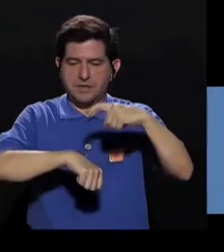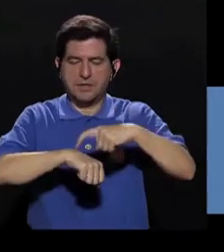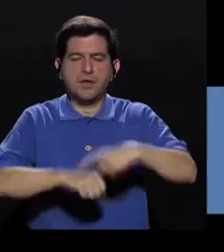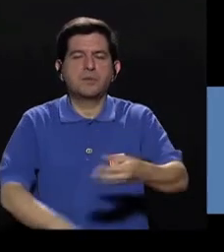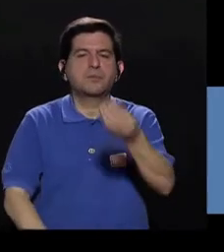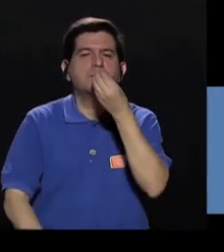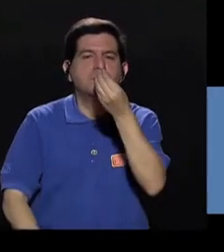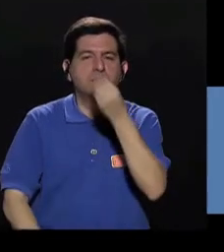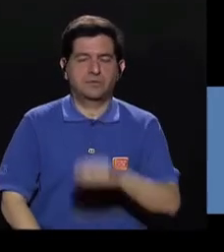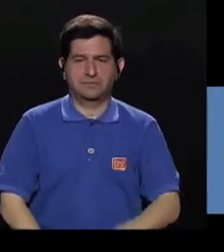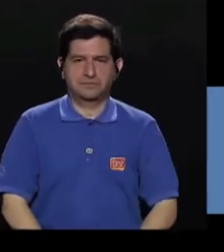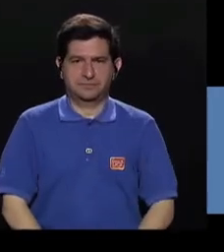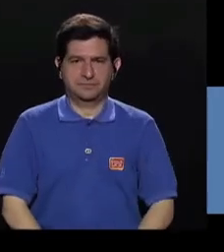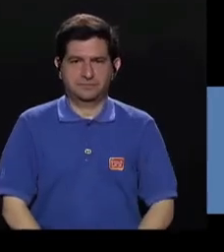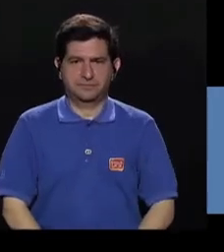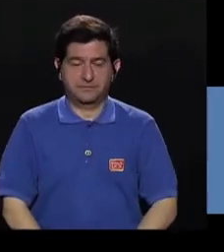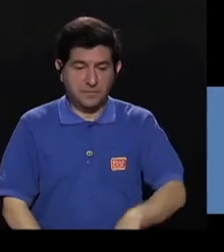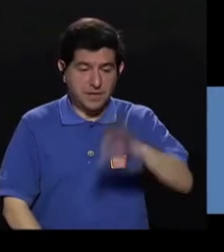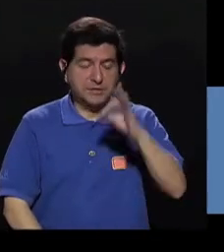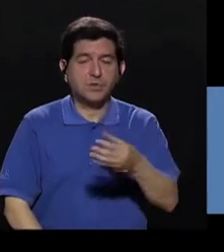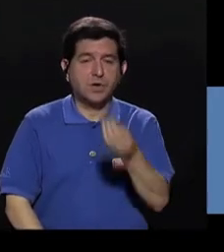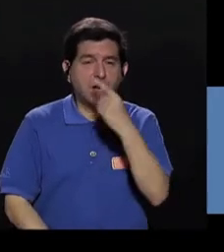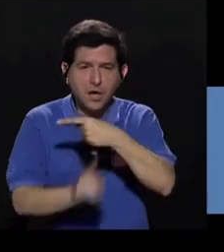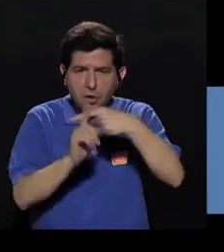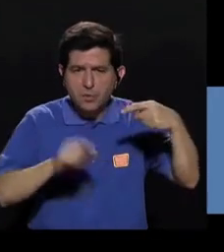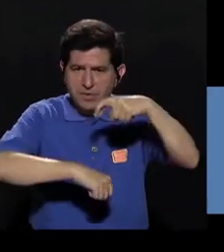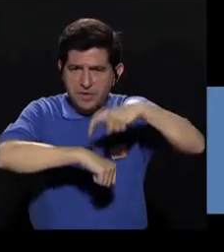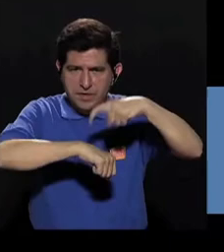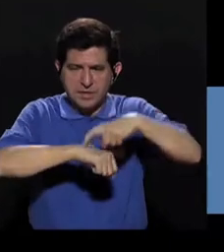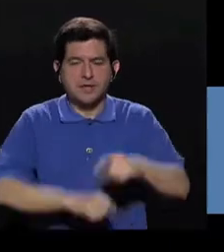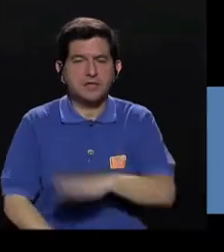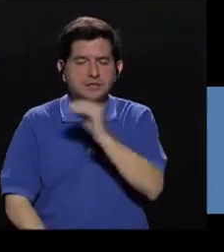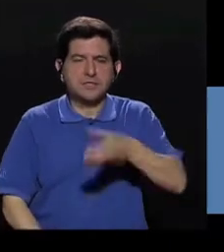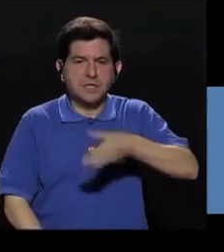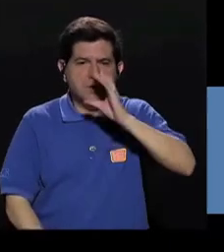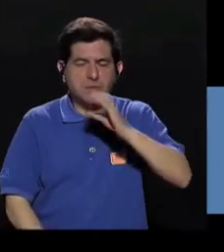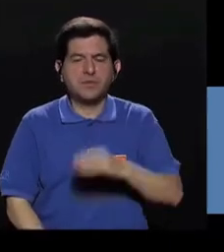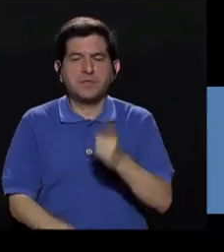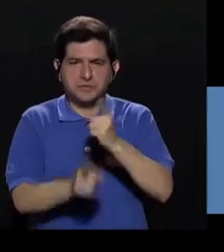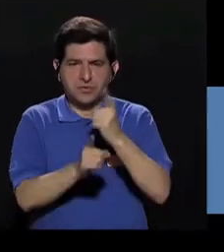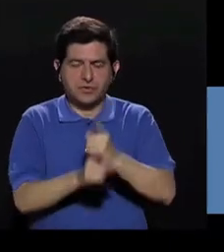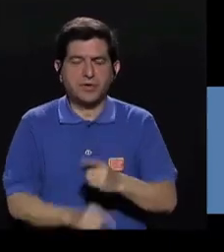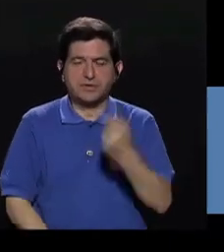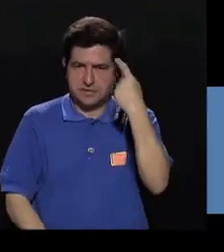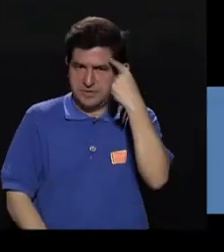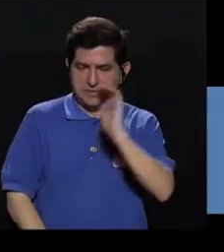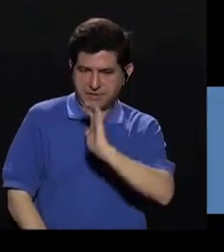las comidas. Escoja refrigerios y bebidas saludables para sus hijos.